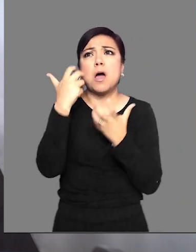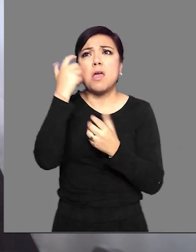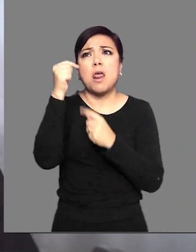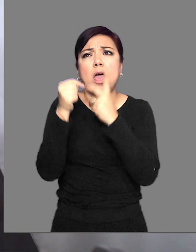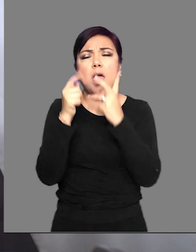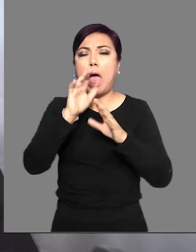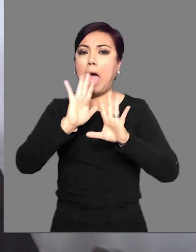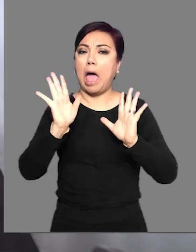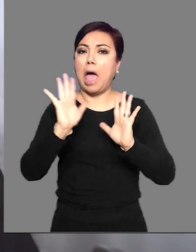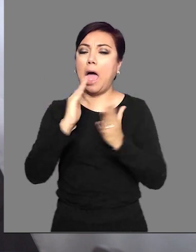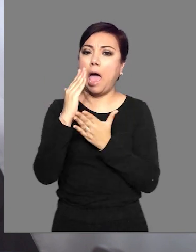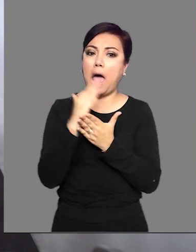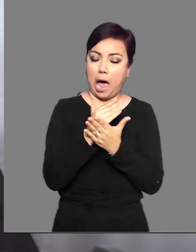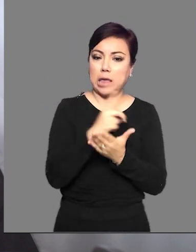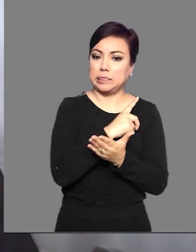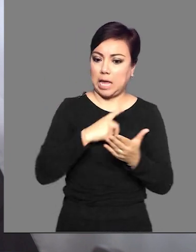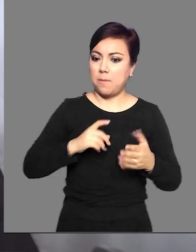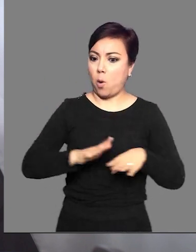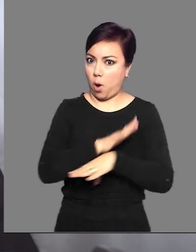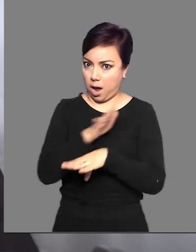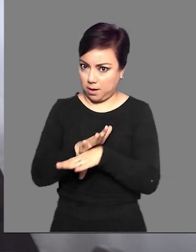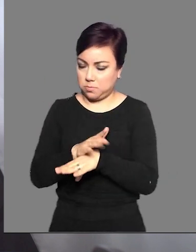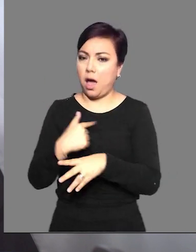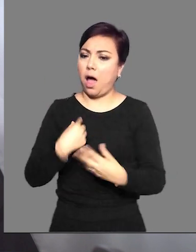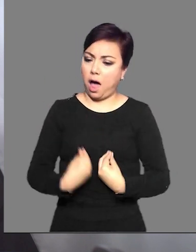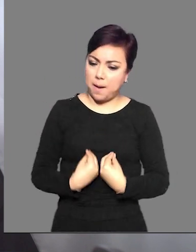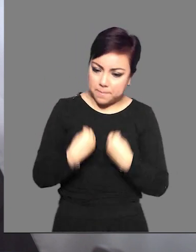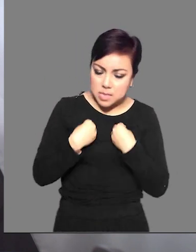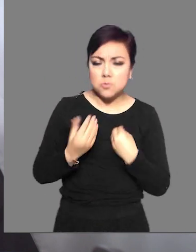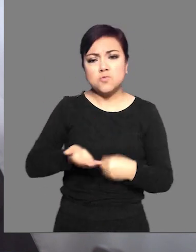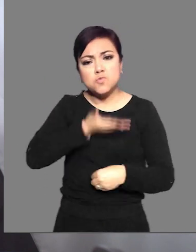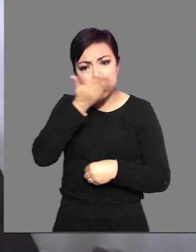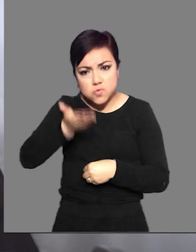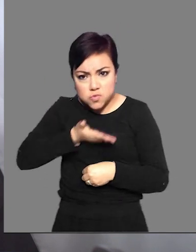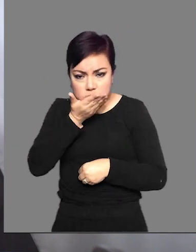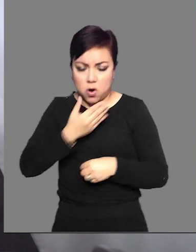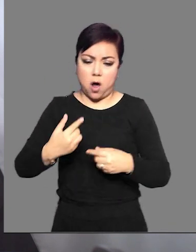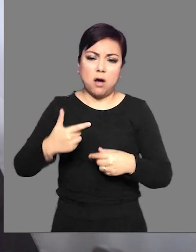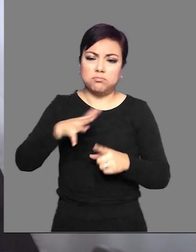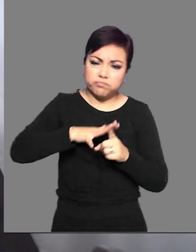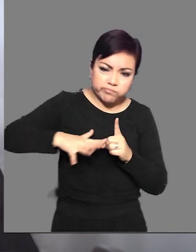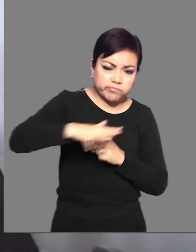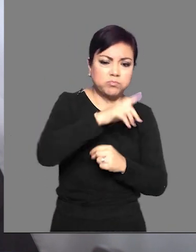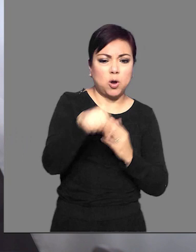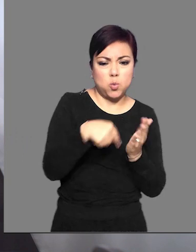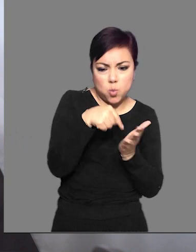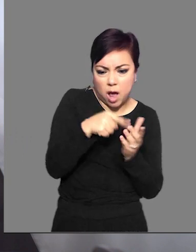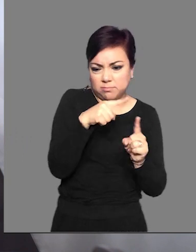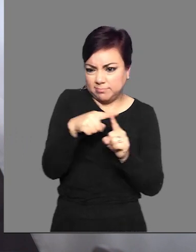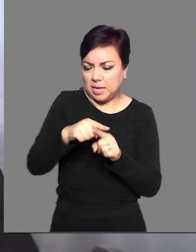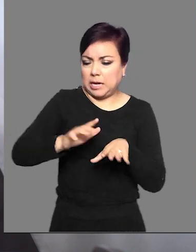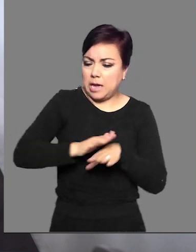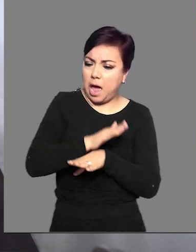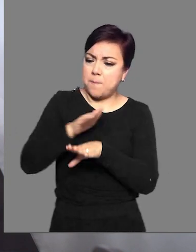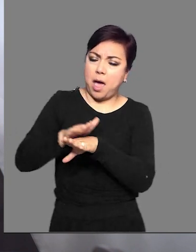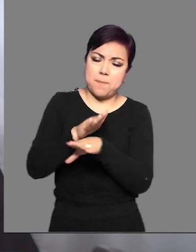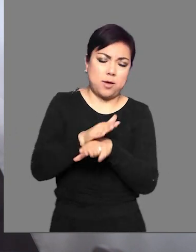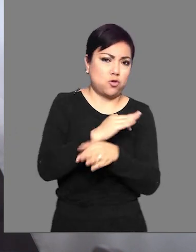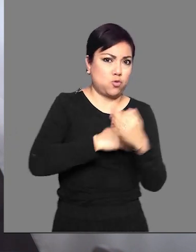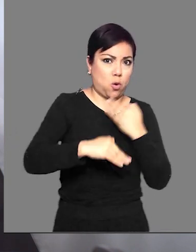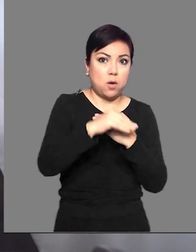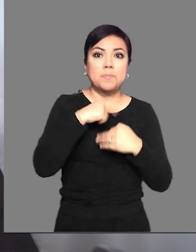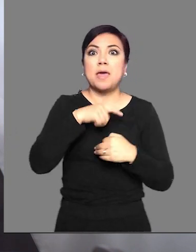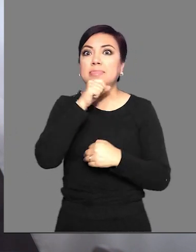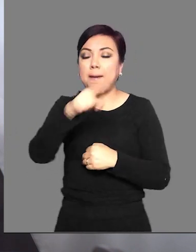prejuicios o falsas expectativas. Como incorporar cambios en tu vida, en tus hábitos, en tus rutinas, en tus